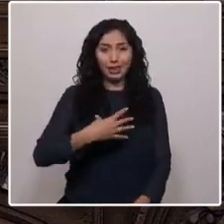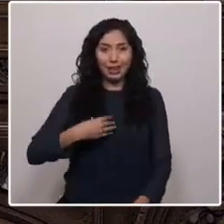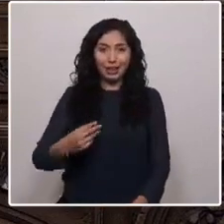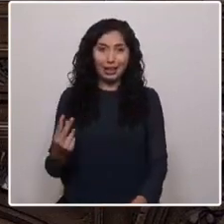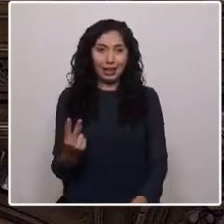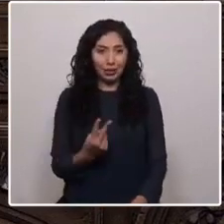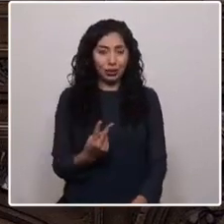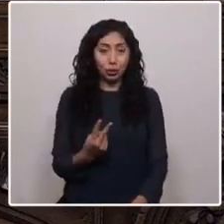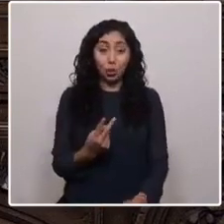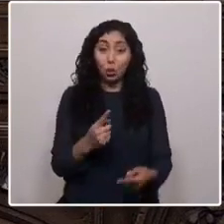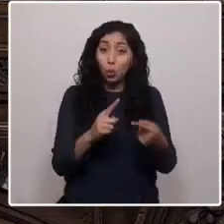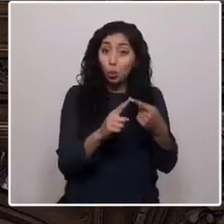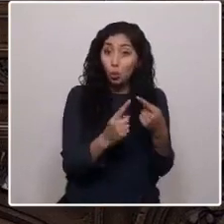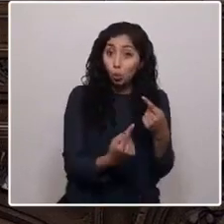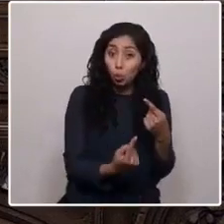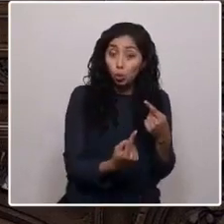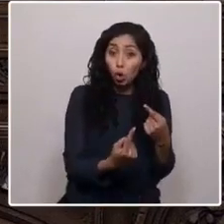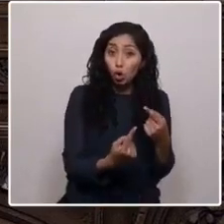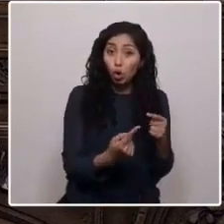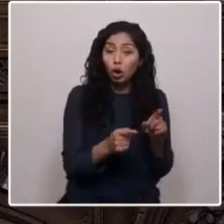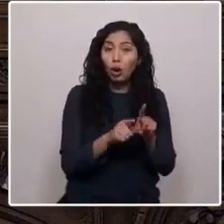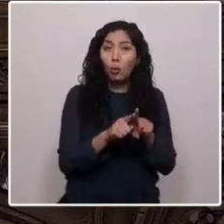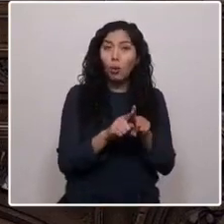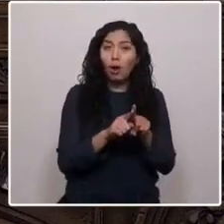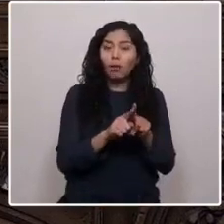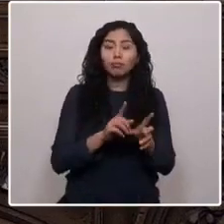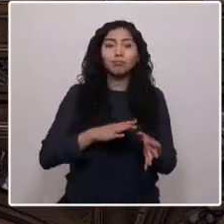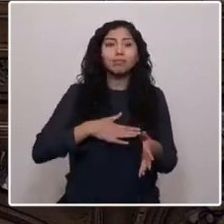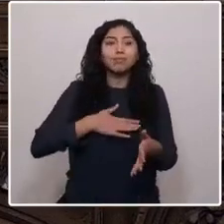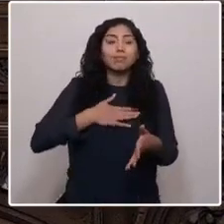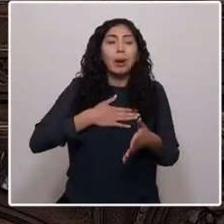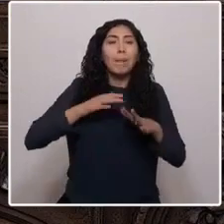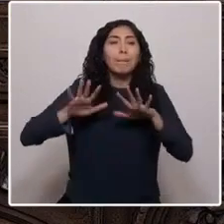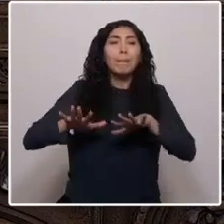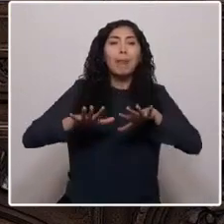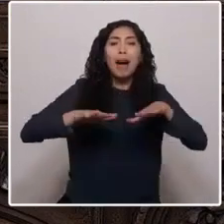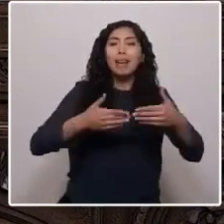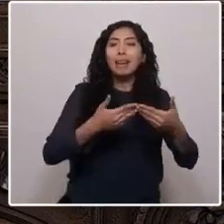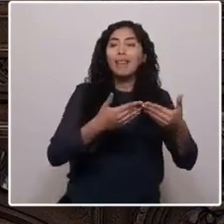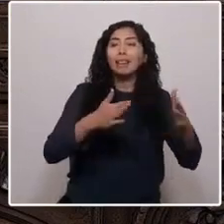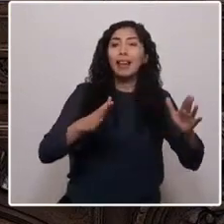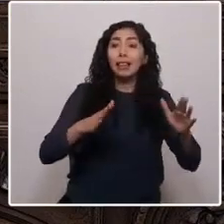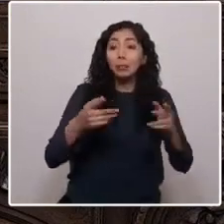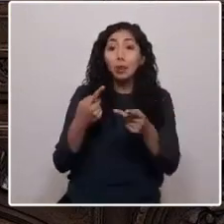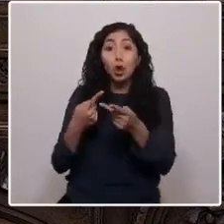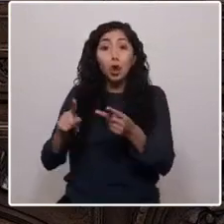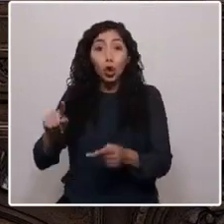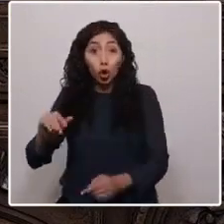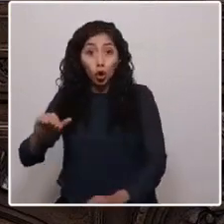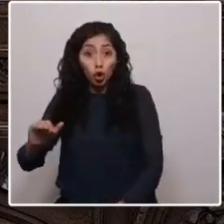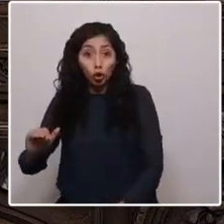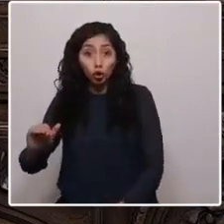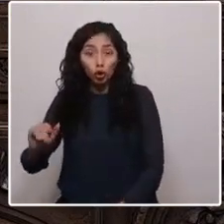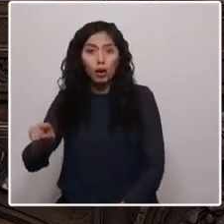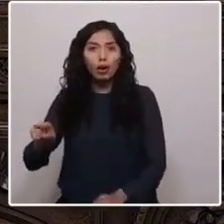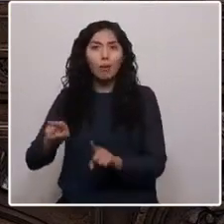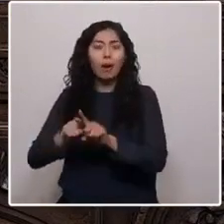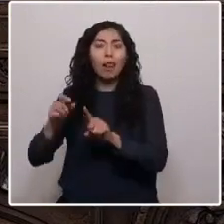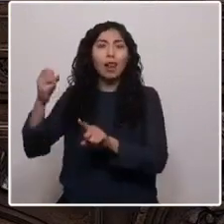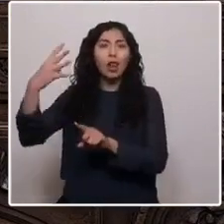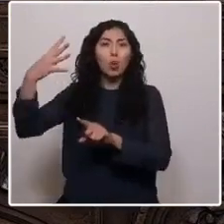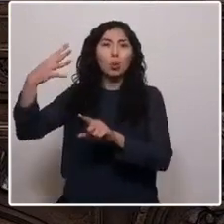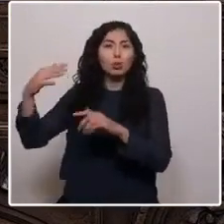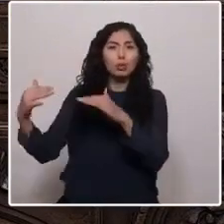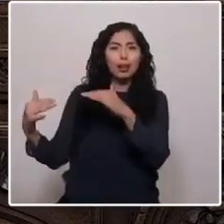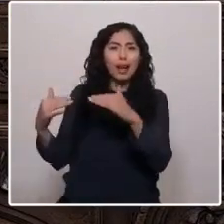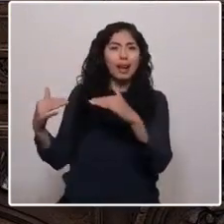Uno tiene vocación de mar y libertad, el otro es el guerrero de la luz, al que se